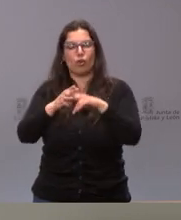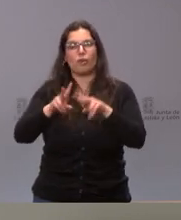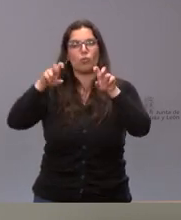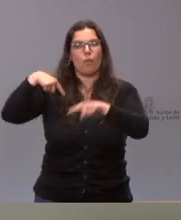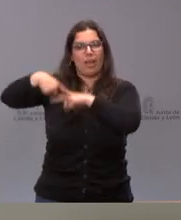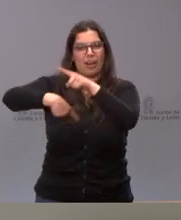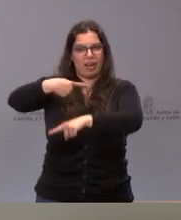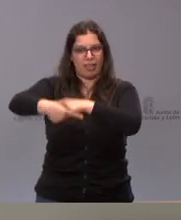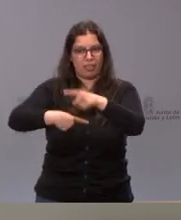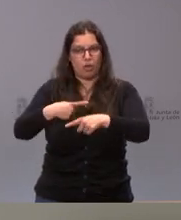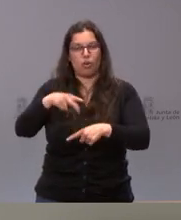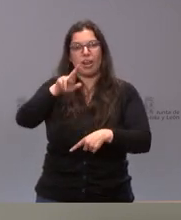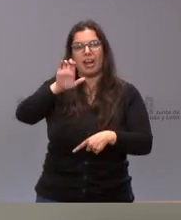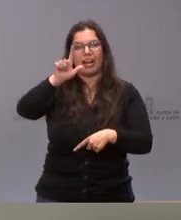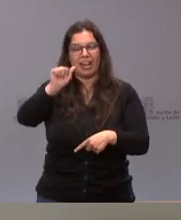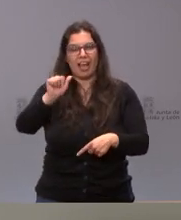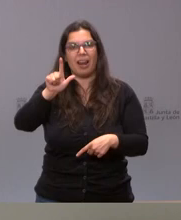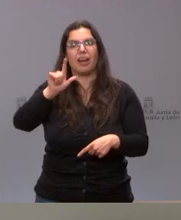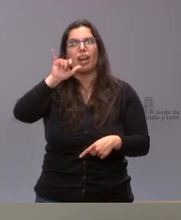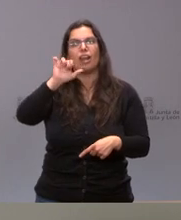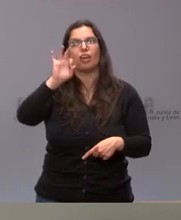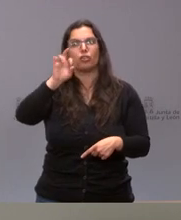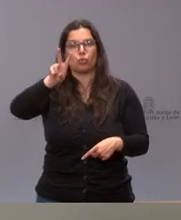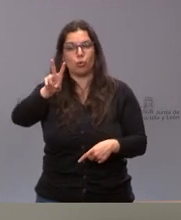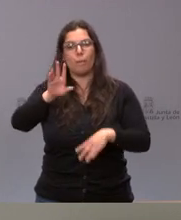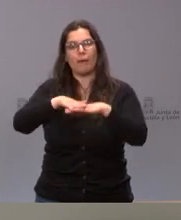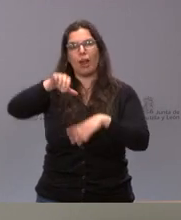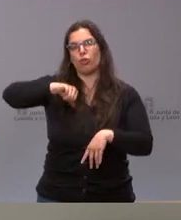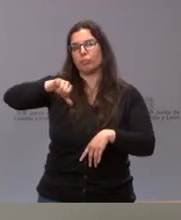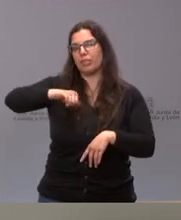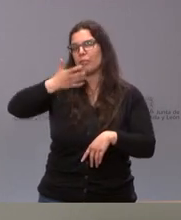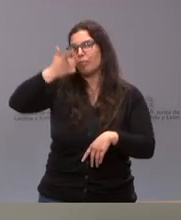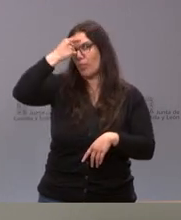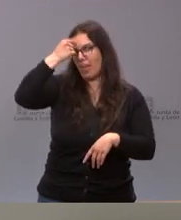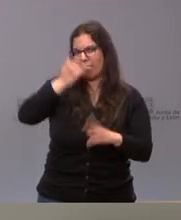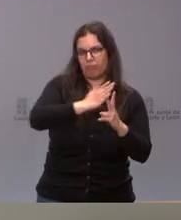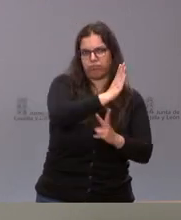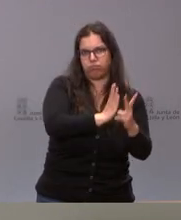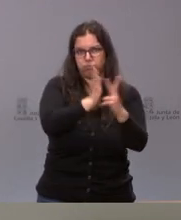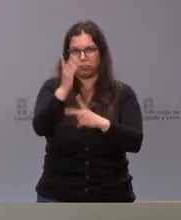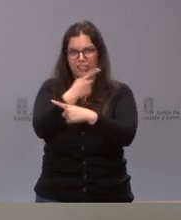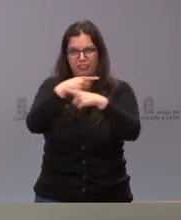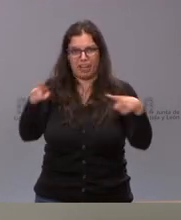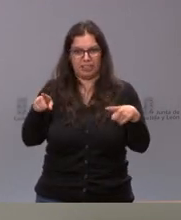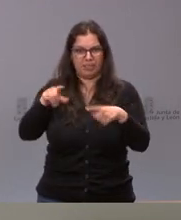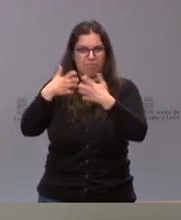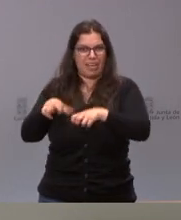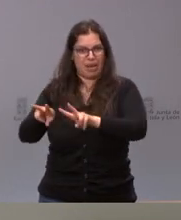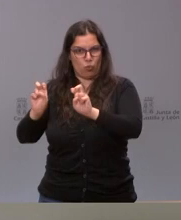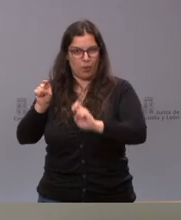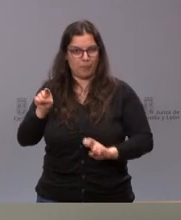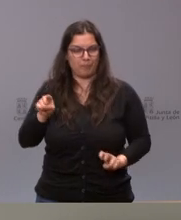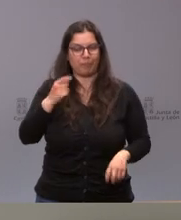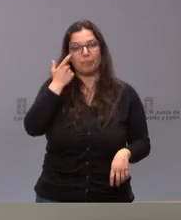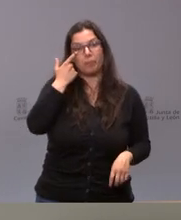para las actuaciones vinculadas al hospital Nuestra Señora de Sonsoles, al nuevo equipo de resonancia magnética.